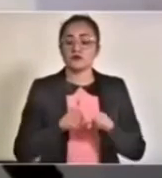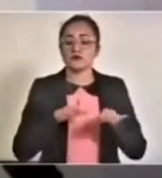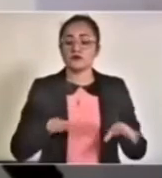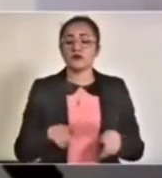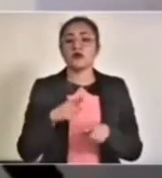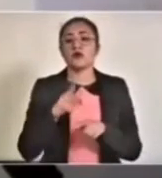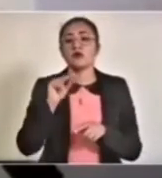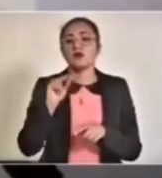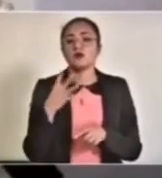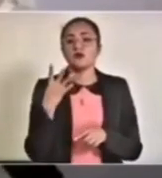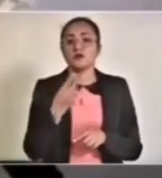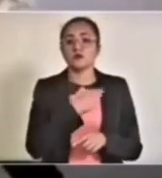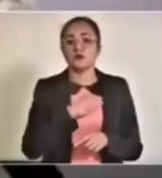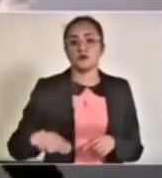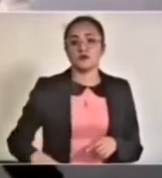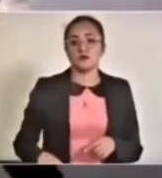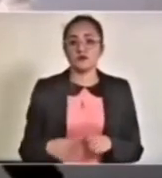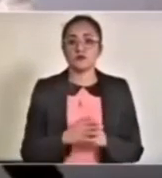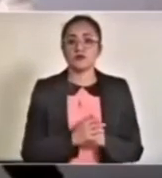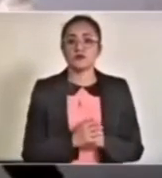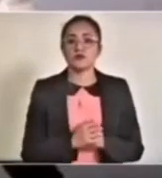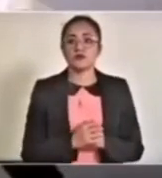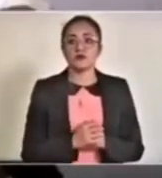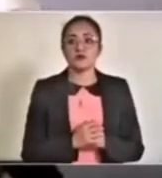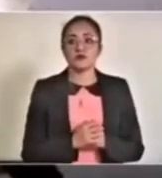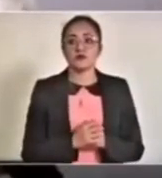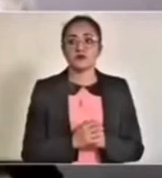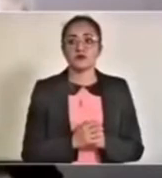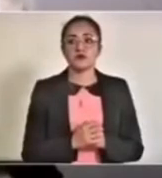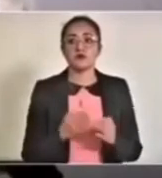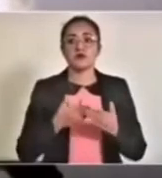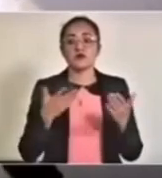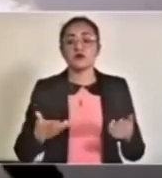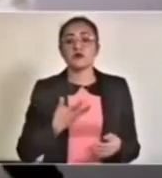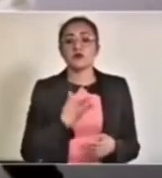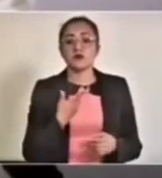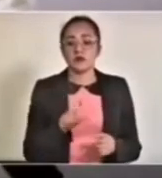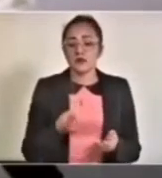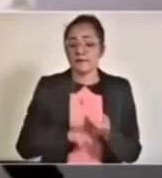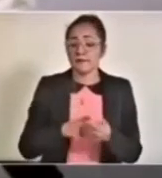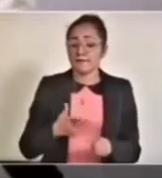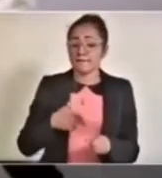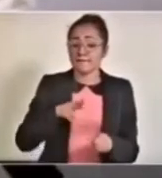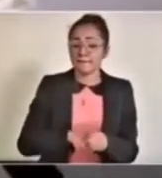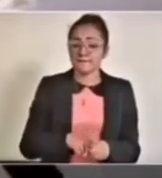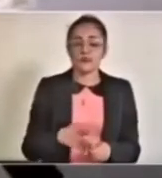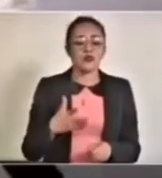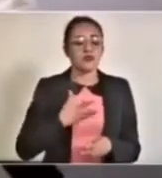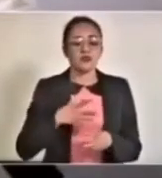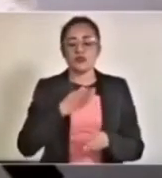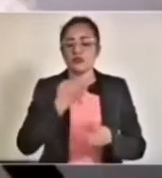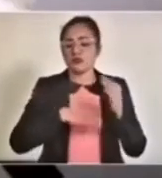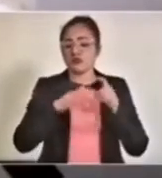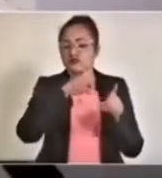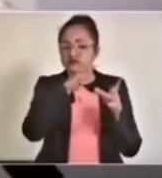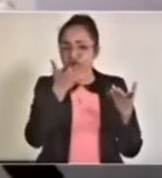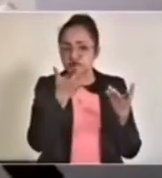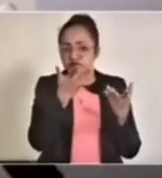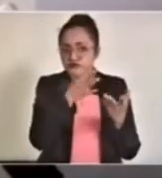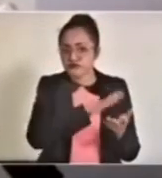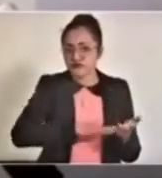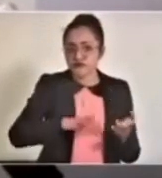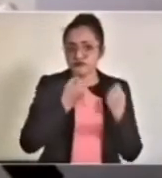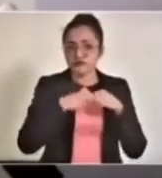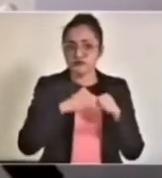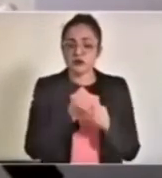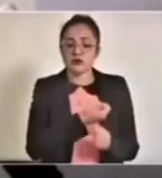en ochenta y cuatro municipios activos. En lo que respecta a hospitalización tenemos en todo el sector ocho ciento